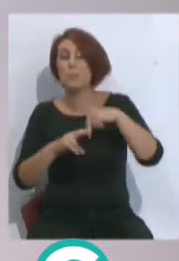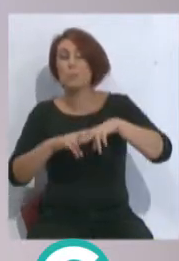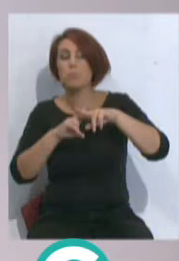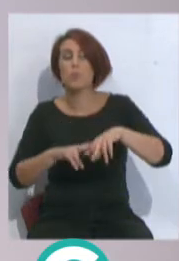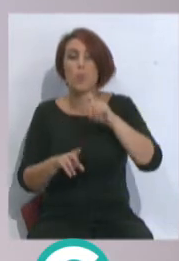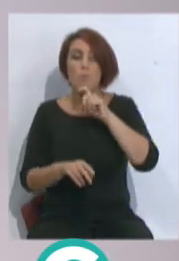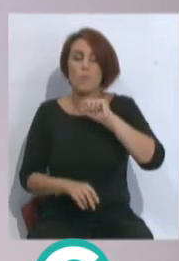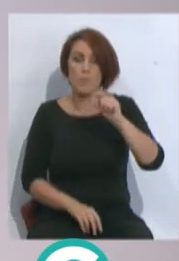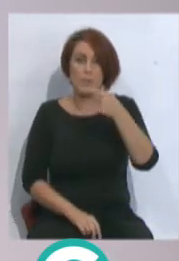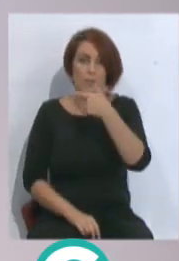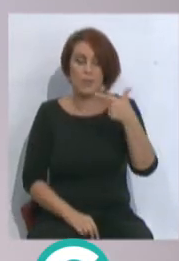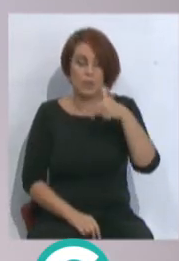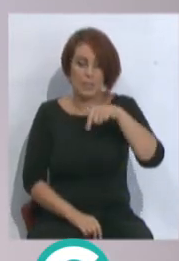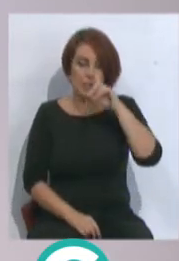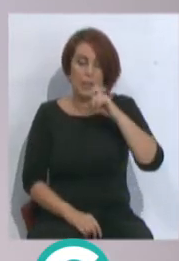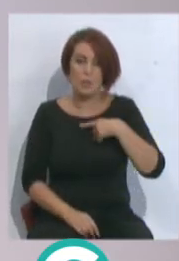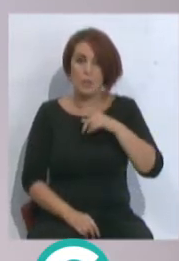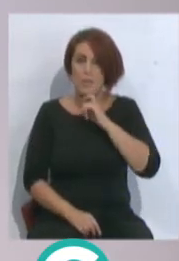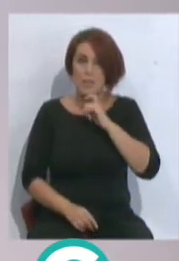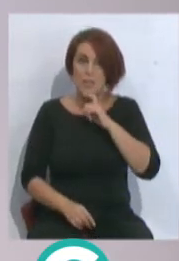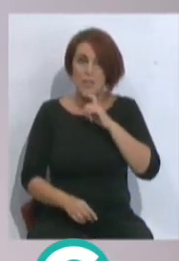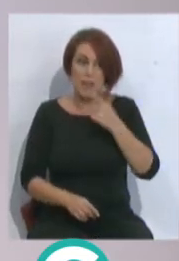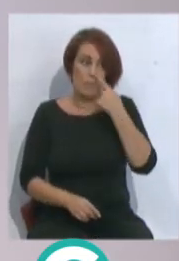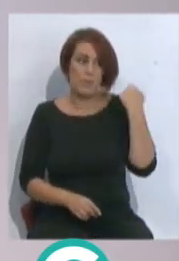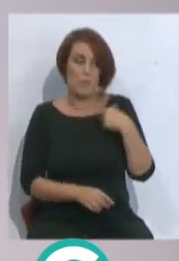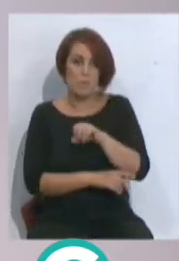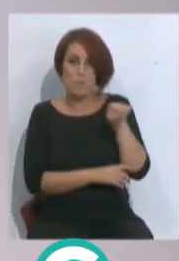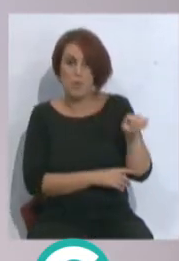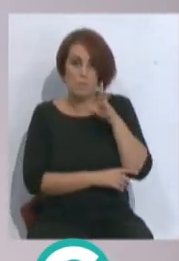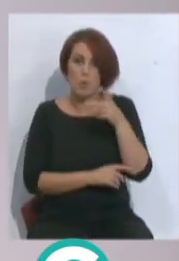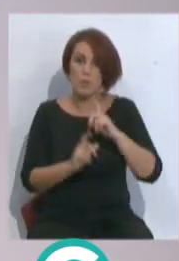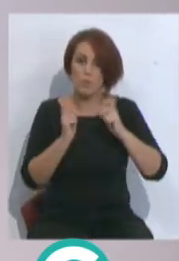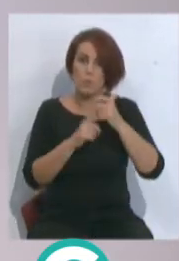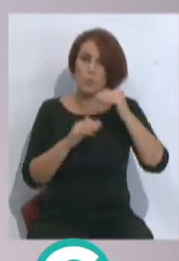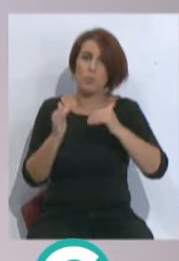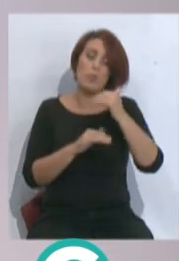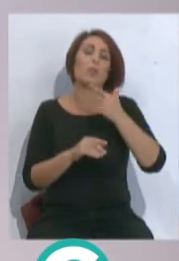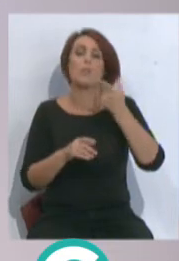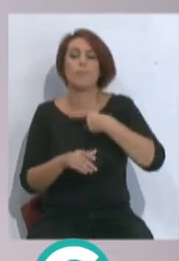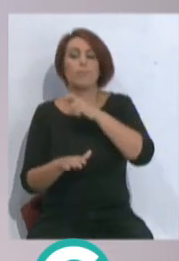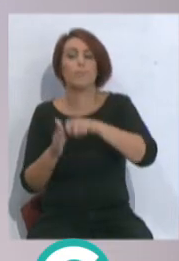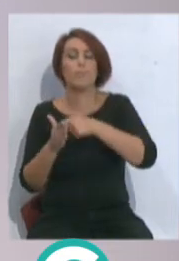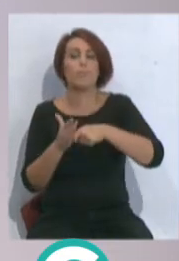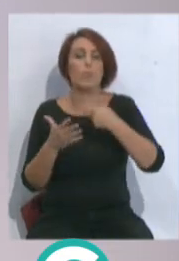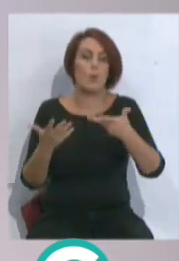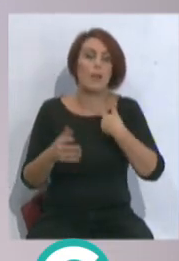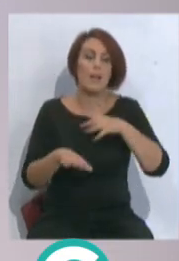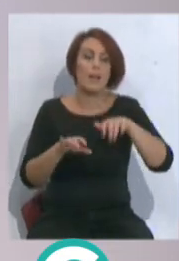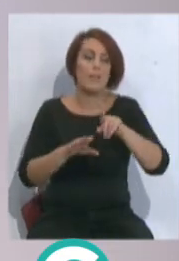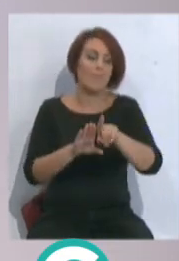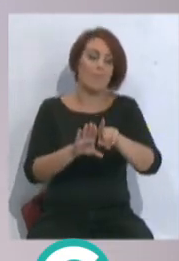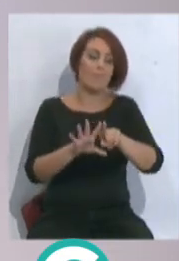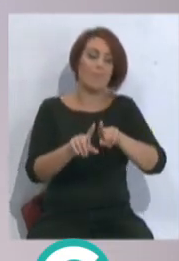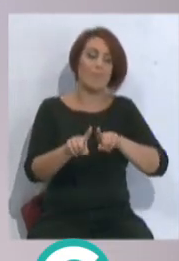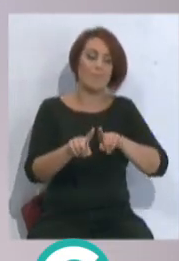está mucho más complicada que la del año pasado, por los equipos que han subido y por cómo se han reforzado. El Cádiz, en ese aspecto, yo creo que va un escalón por debajo de